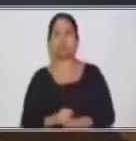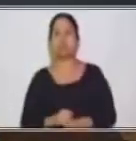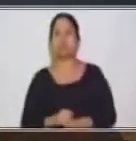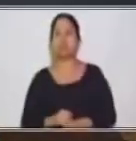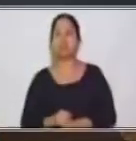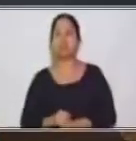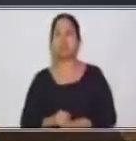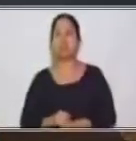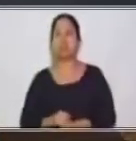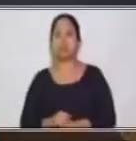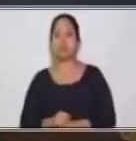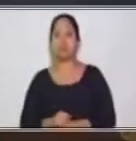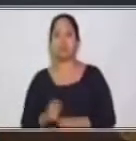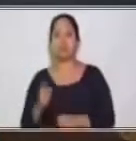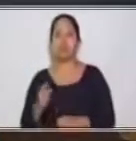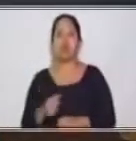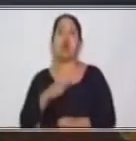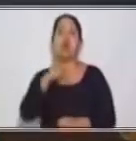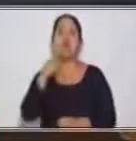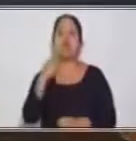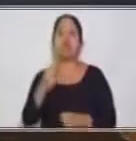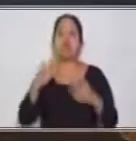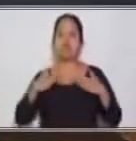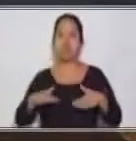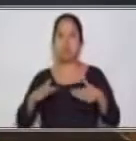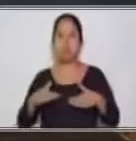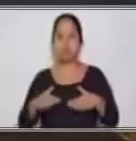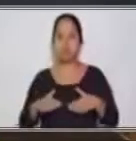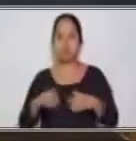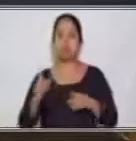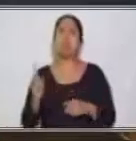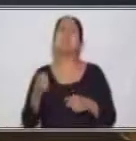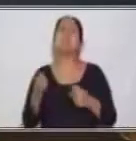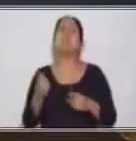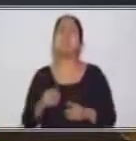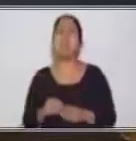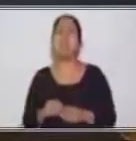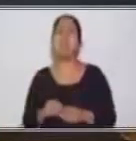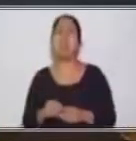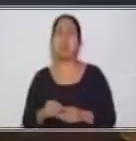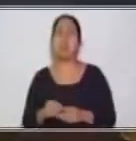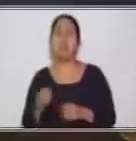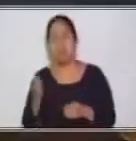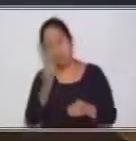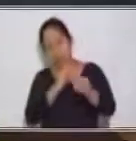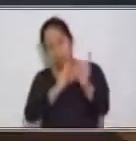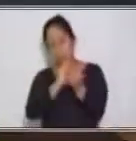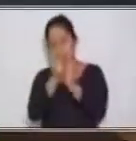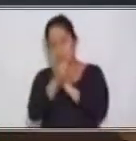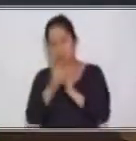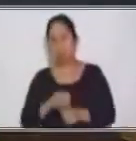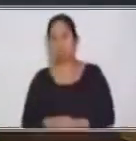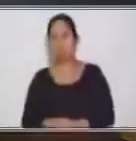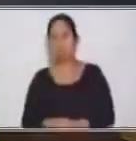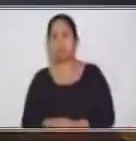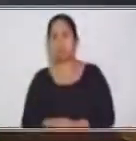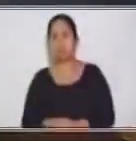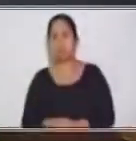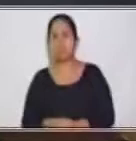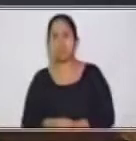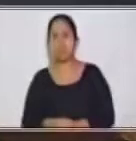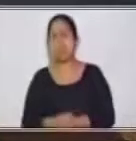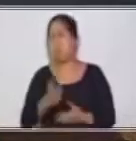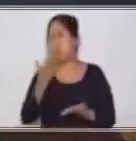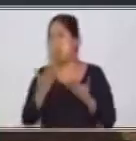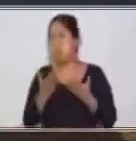Su informe ayer, ¿será que su informe ayer? Veamos, transformémosla. Posiblemente va a quedar de la